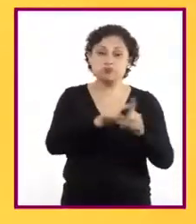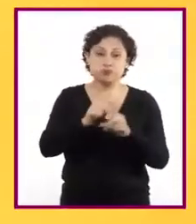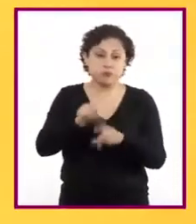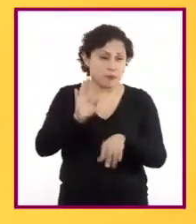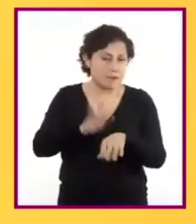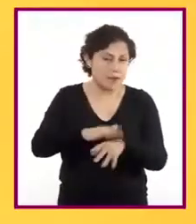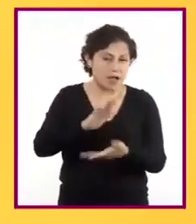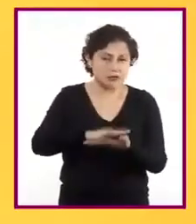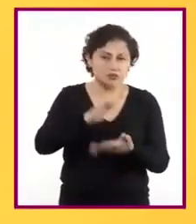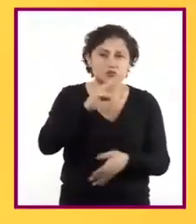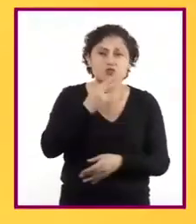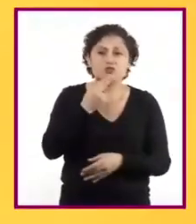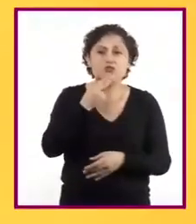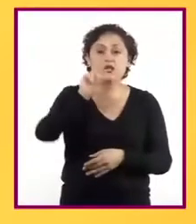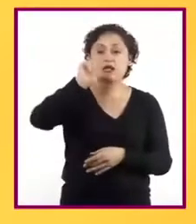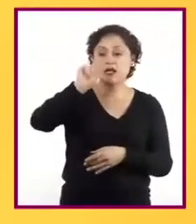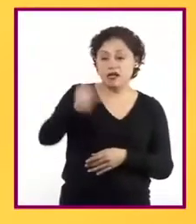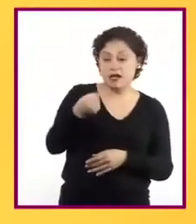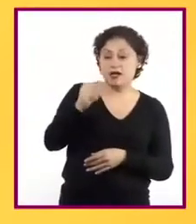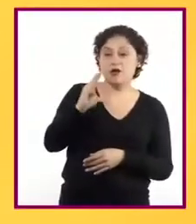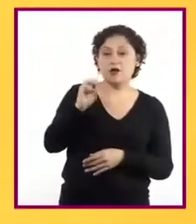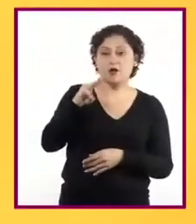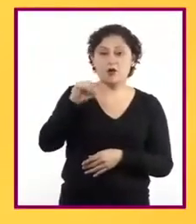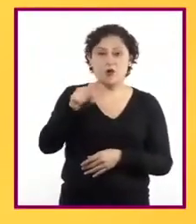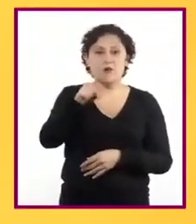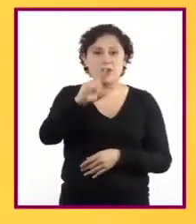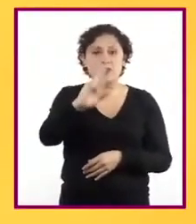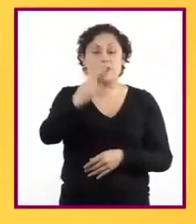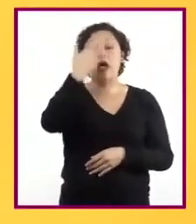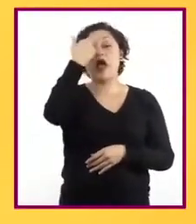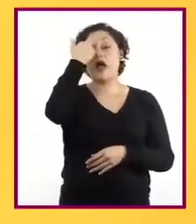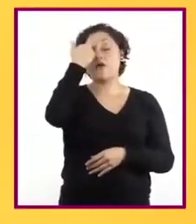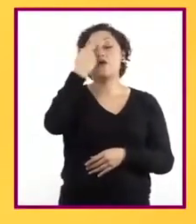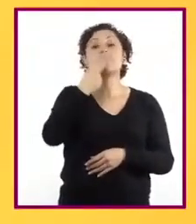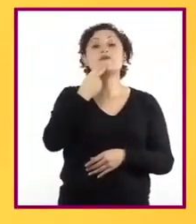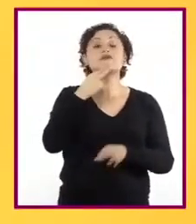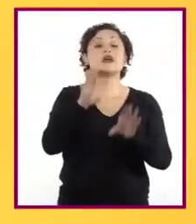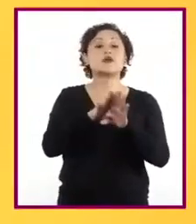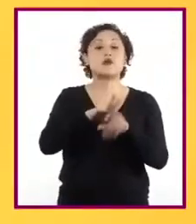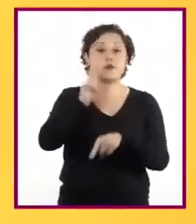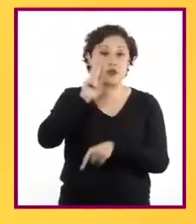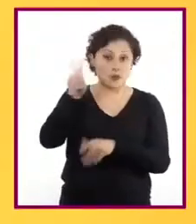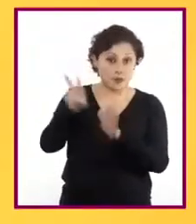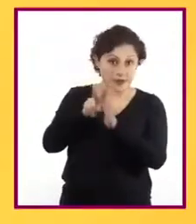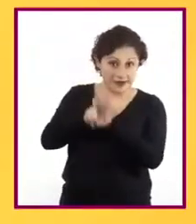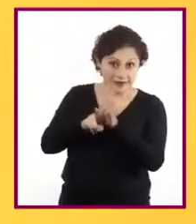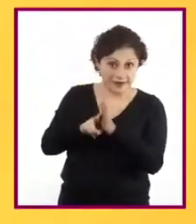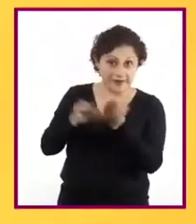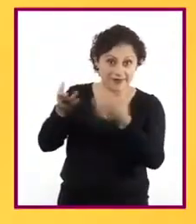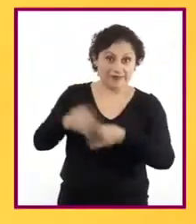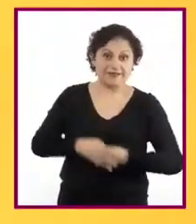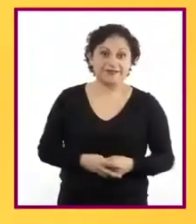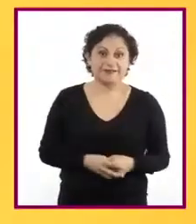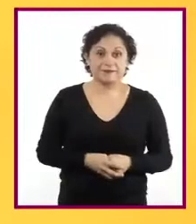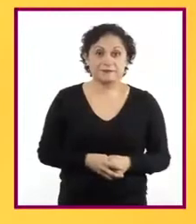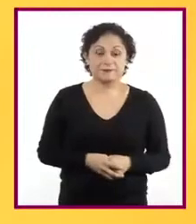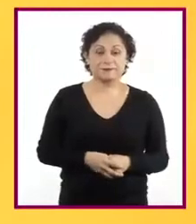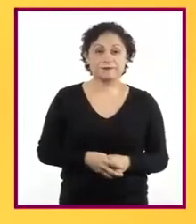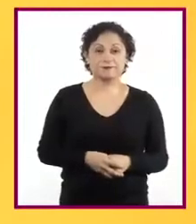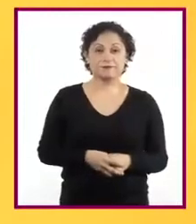que recuerden algunas condiciones básicas sobre su uso, las y los invitamos a ver con atención el siguiente video.